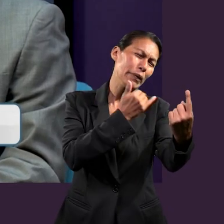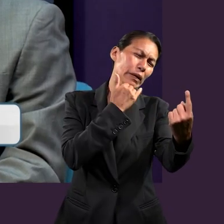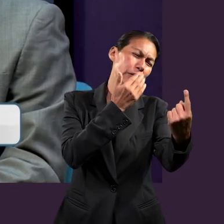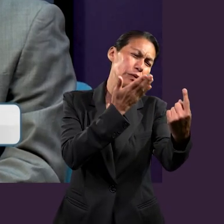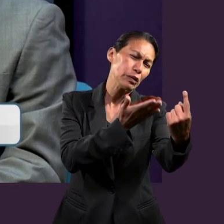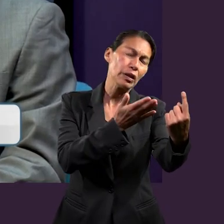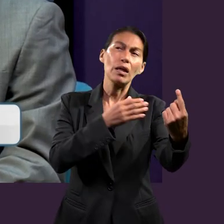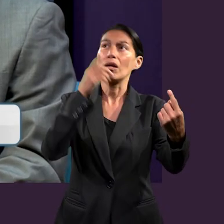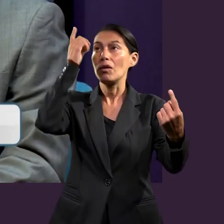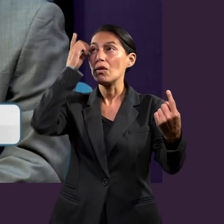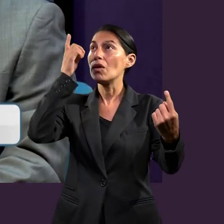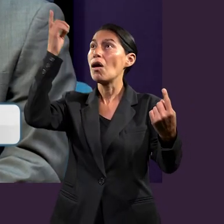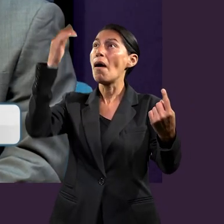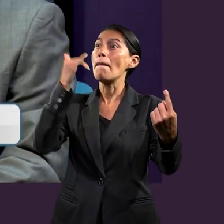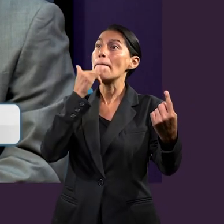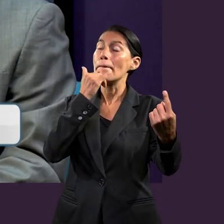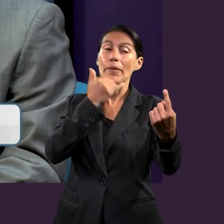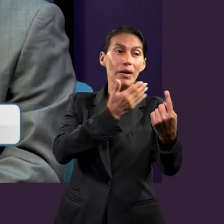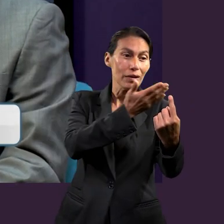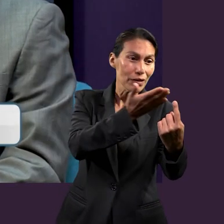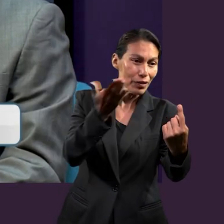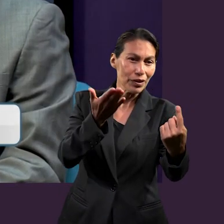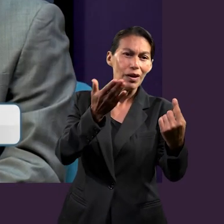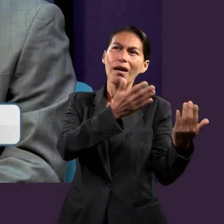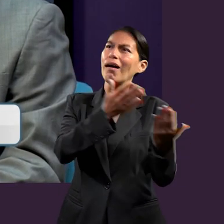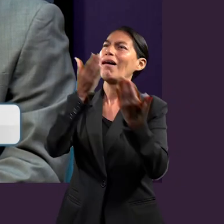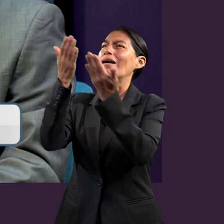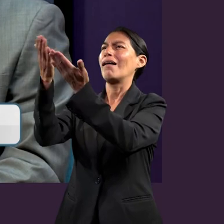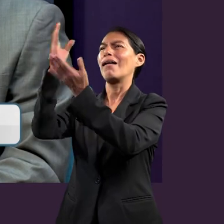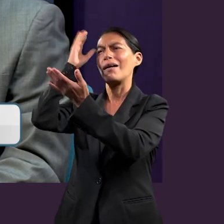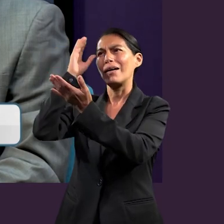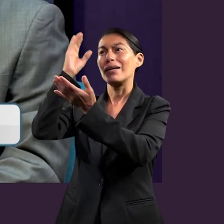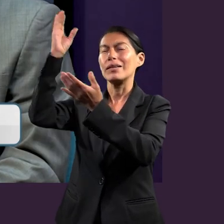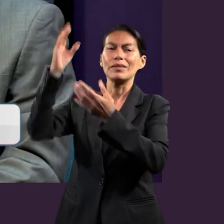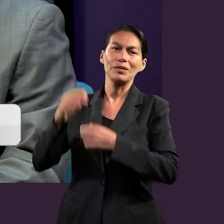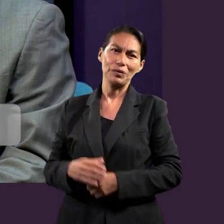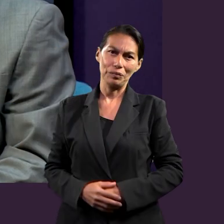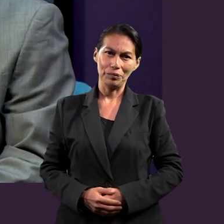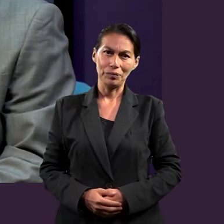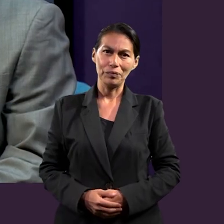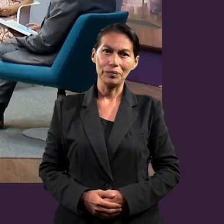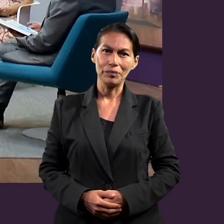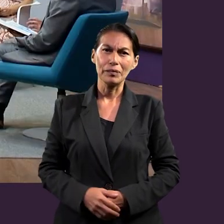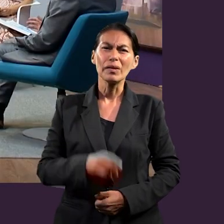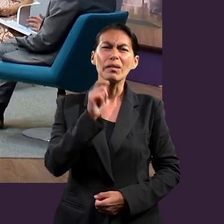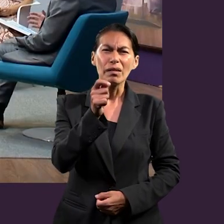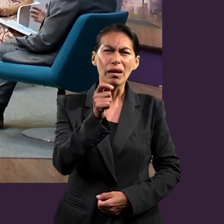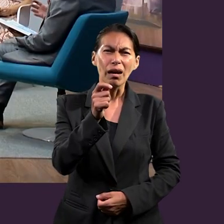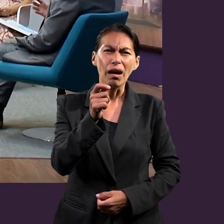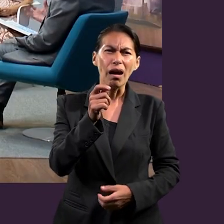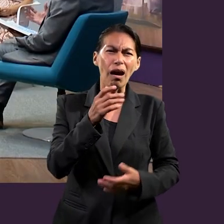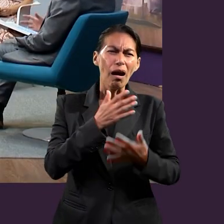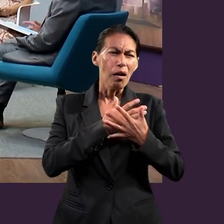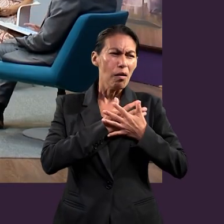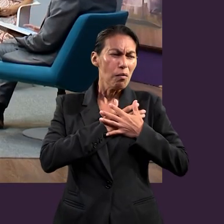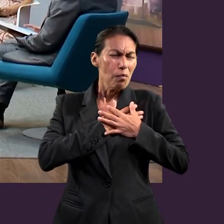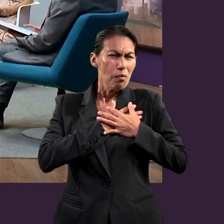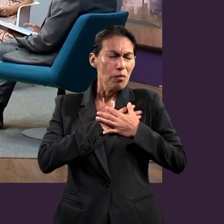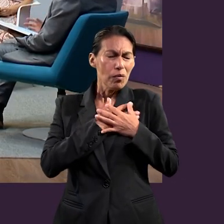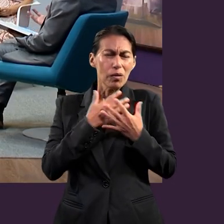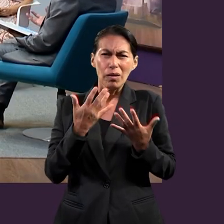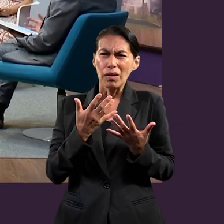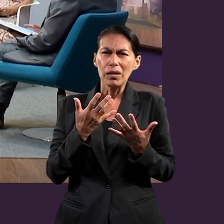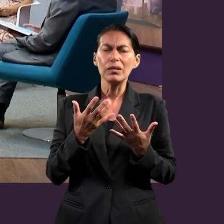perdonados unos con otros, como Dios también os perdonó a vosotros en Cristo. Este andar en amor